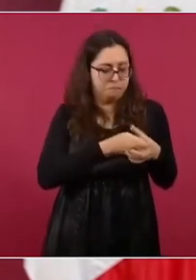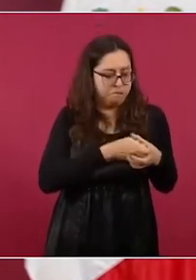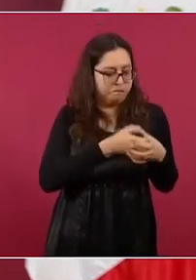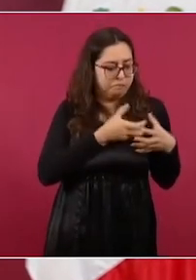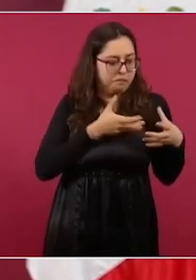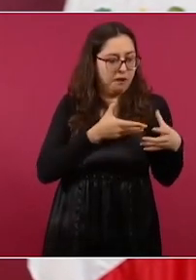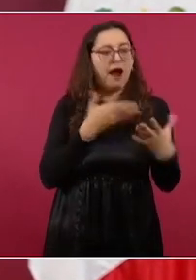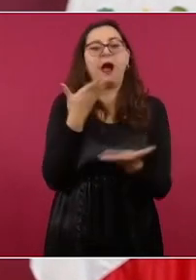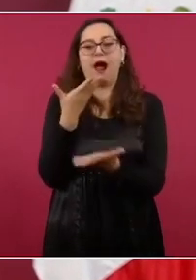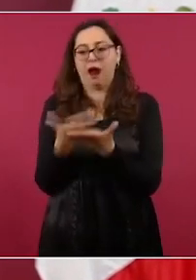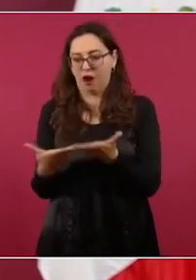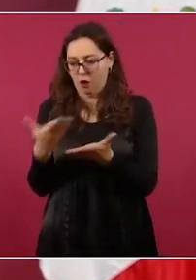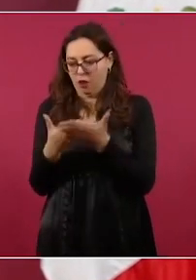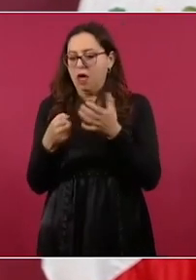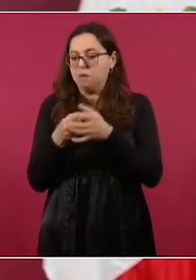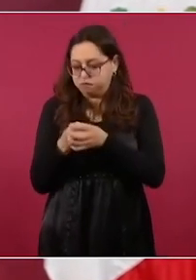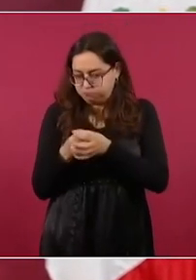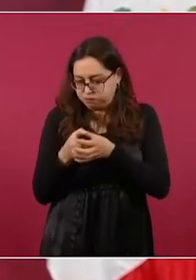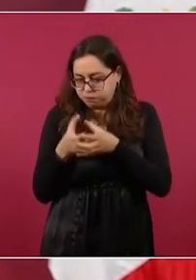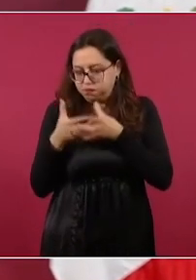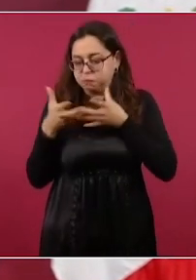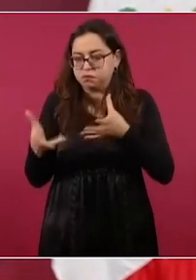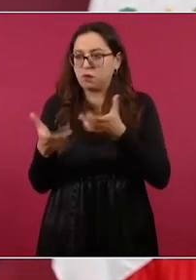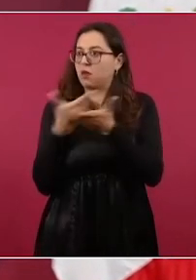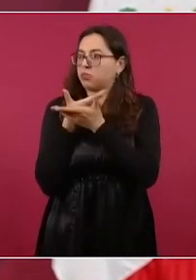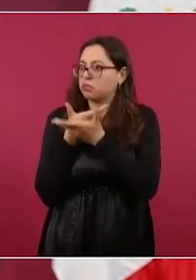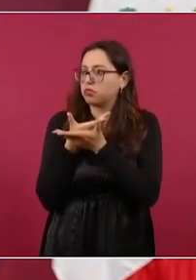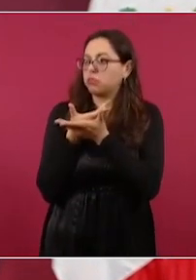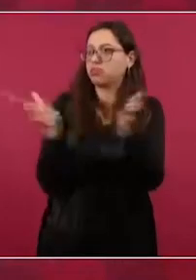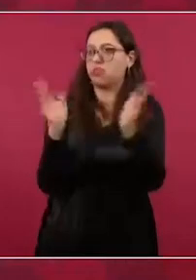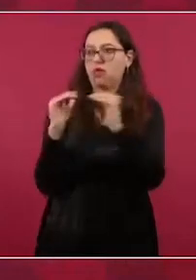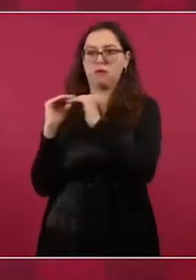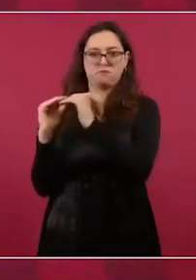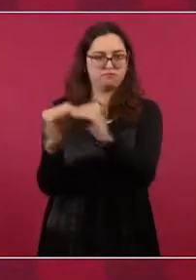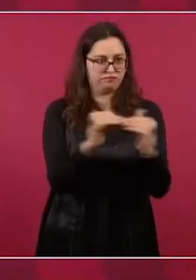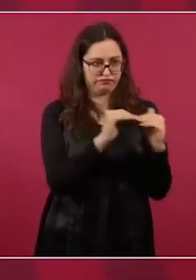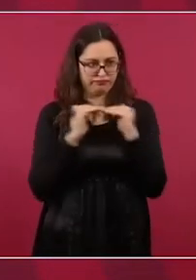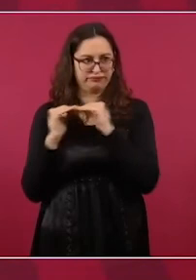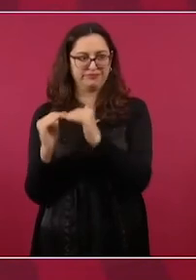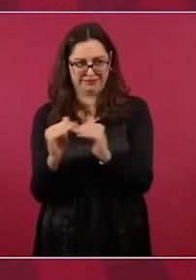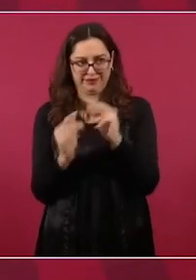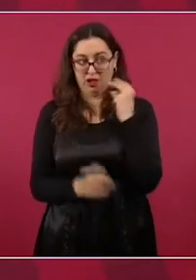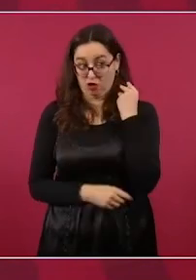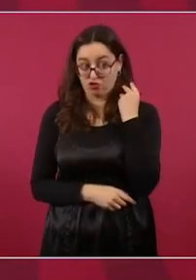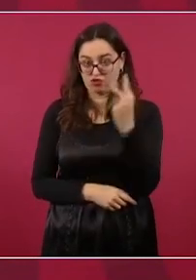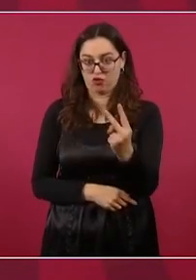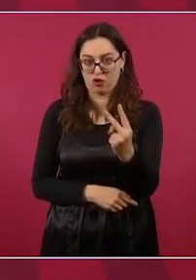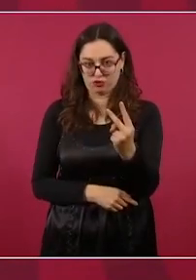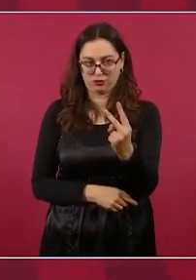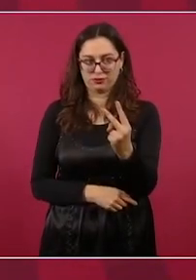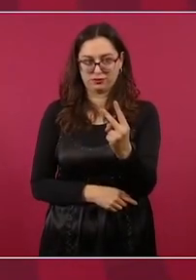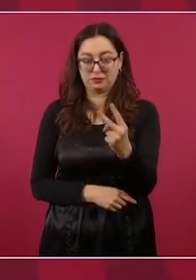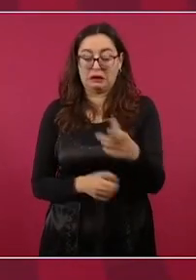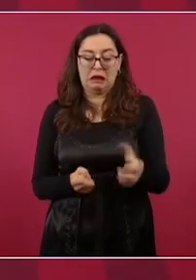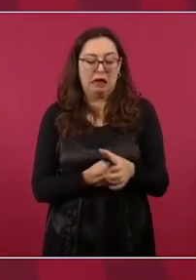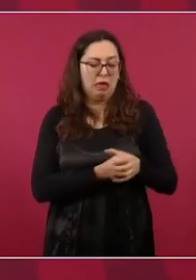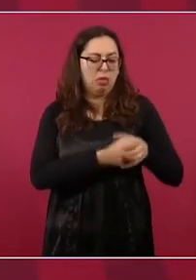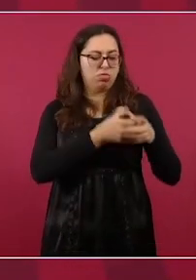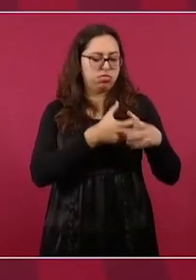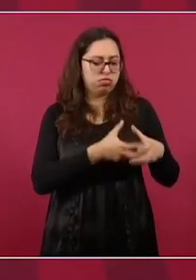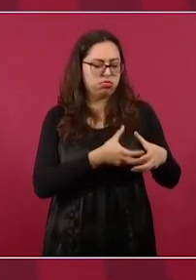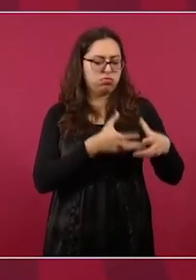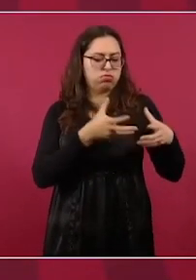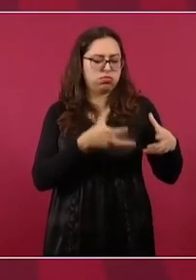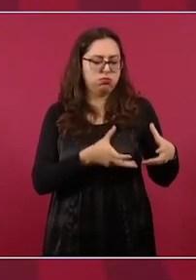mejor distribución de la riqueza, porque crecer por crecer